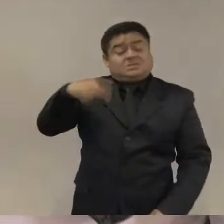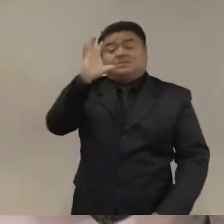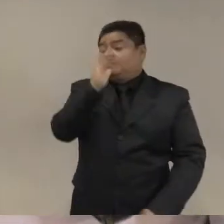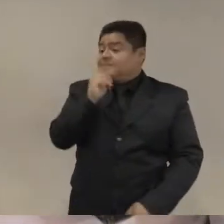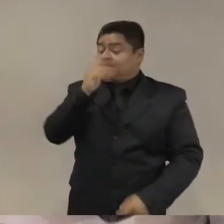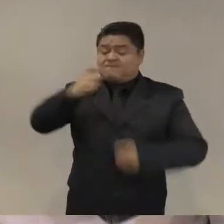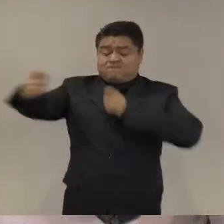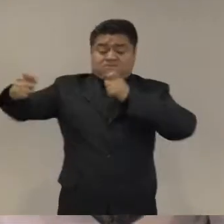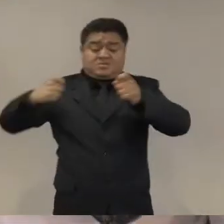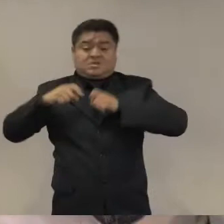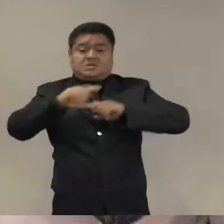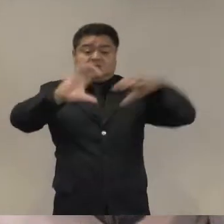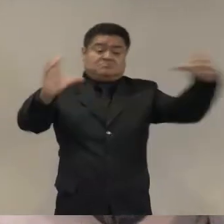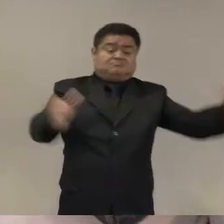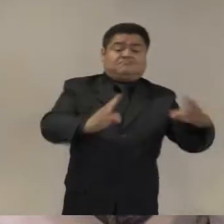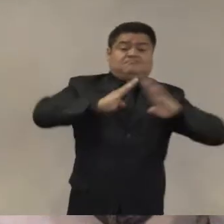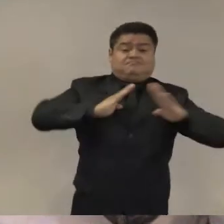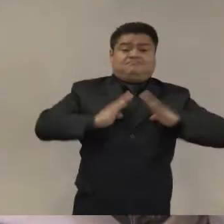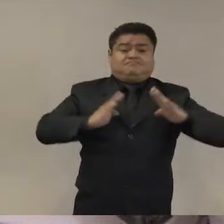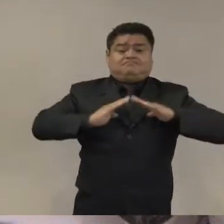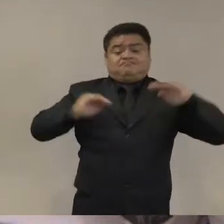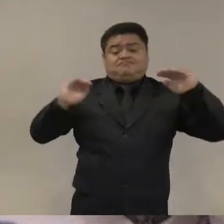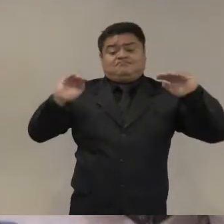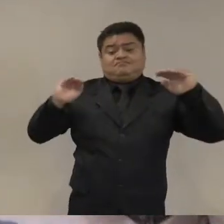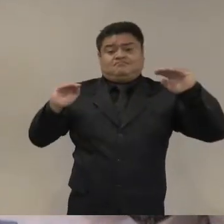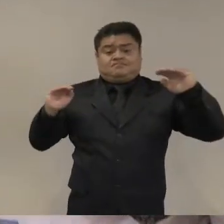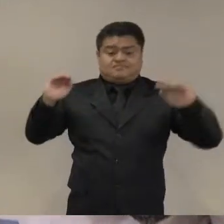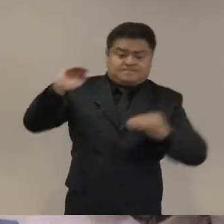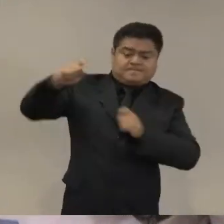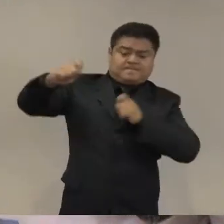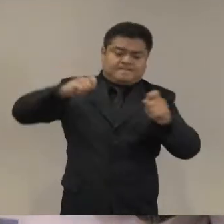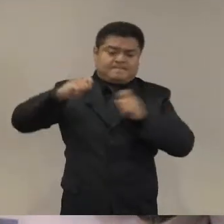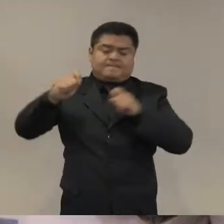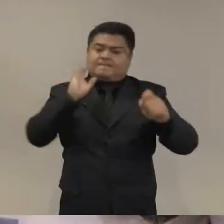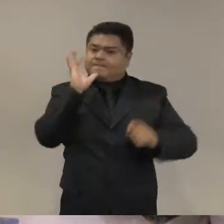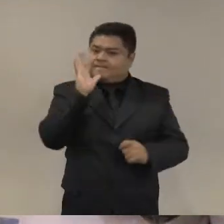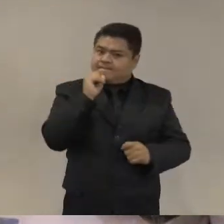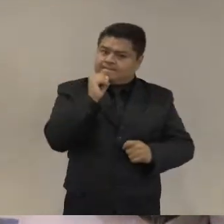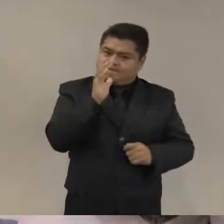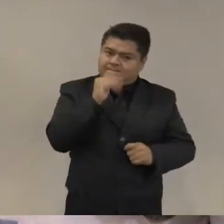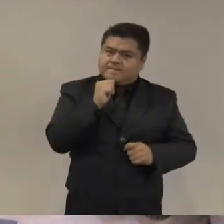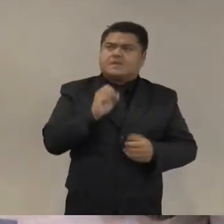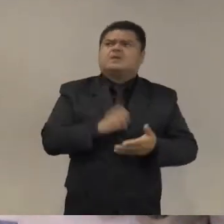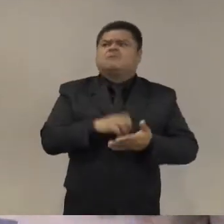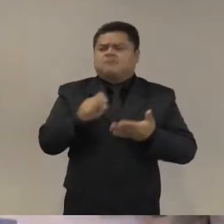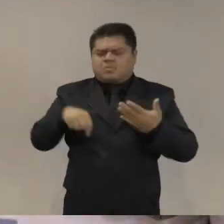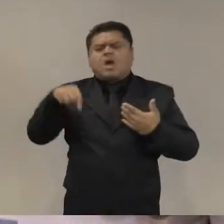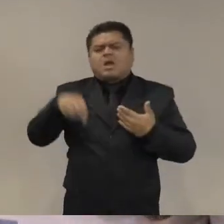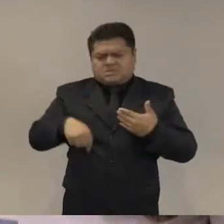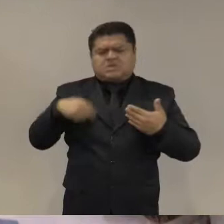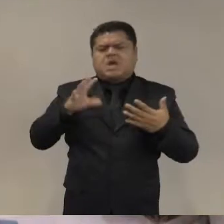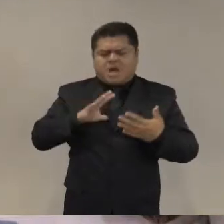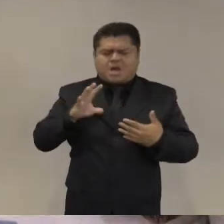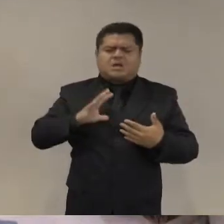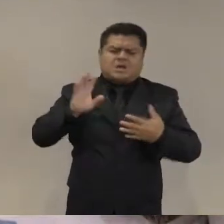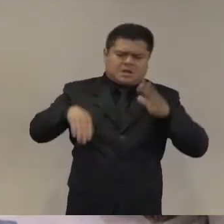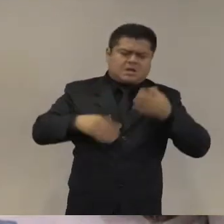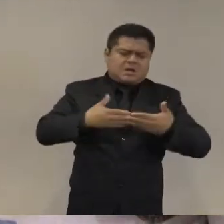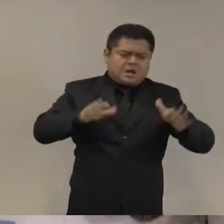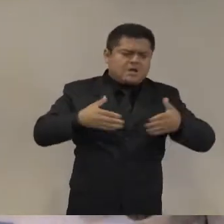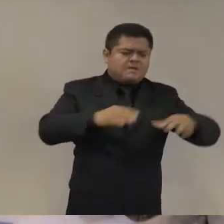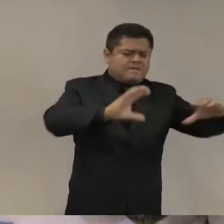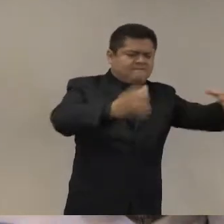aun cuando ya han habido reformas bien importantes para acotar la jurisdicción militar en casos de graves violaciones en la práctica vemos que las